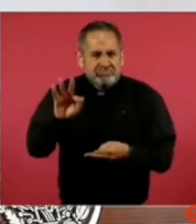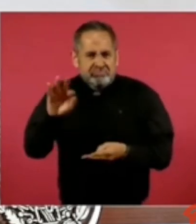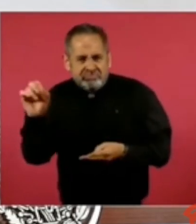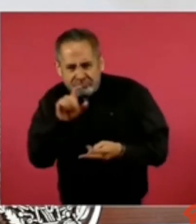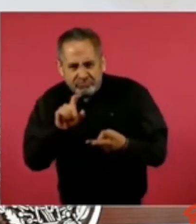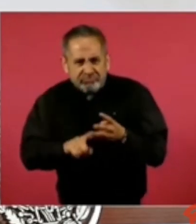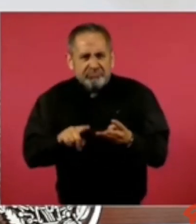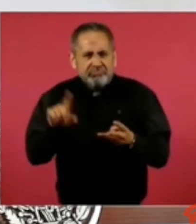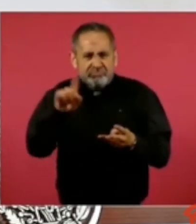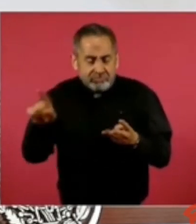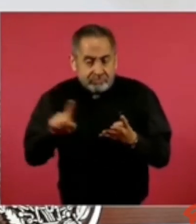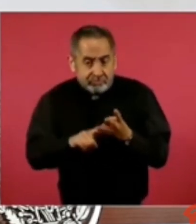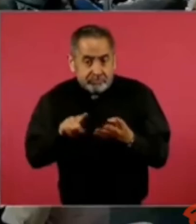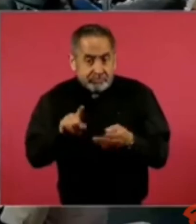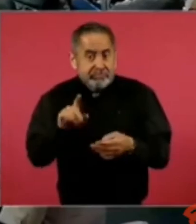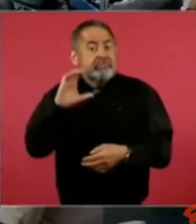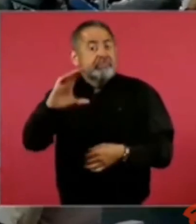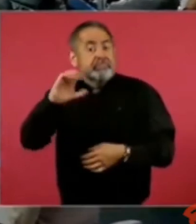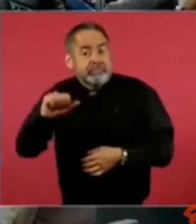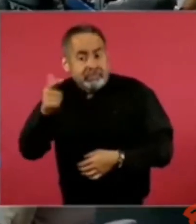¿insultaban a Salinas?,